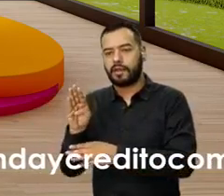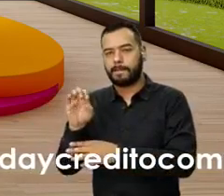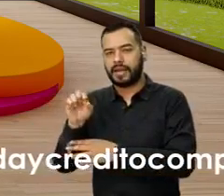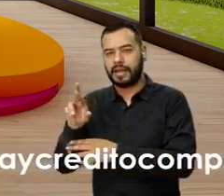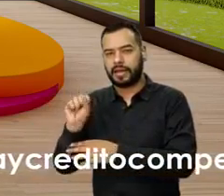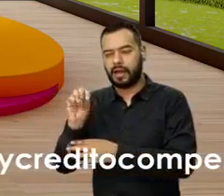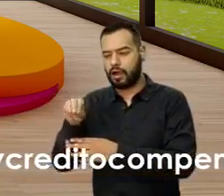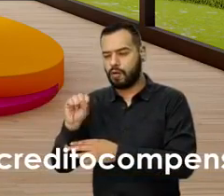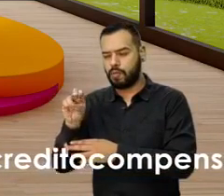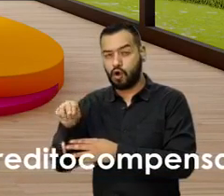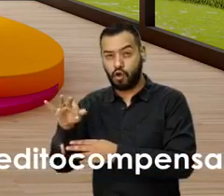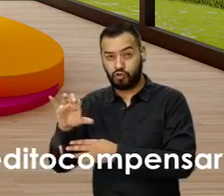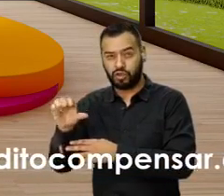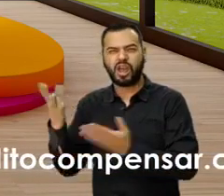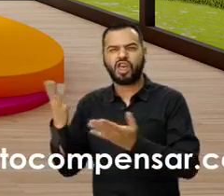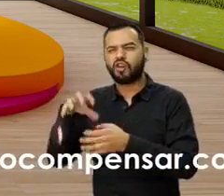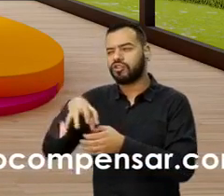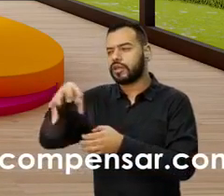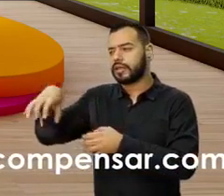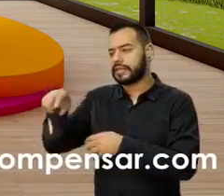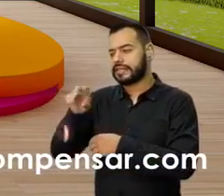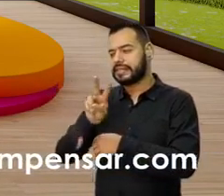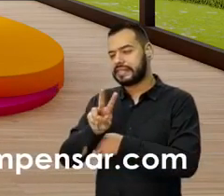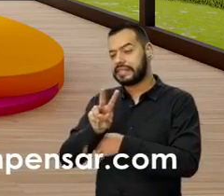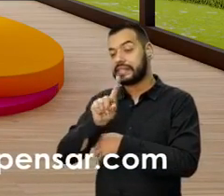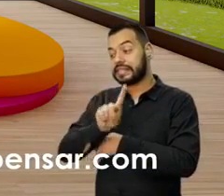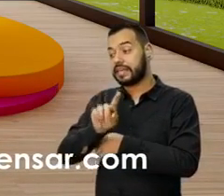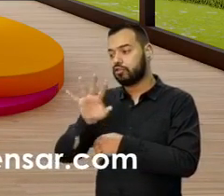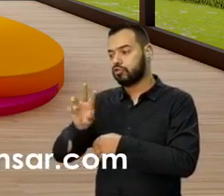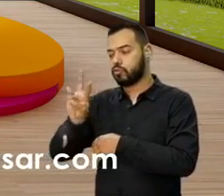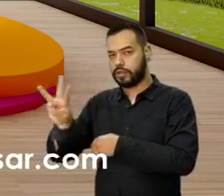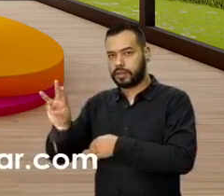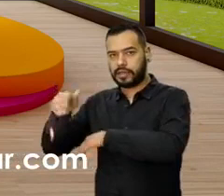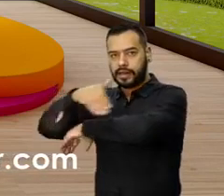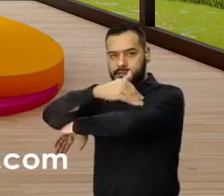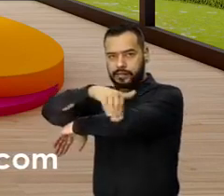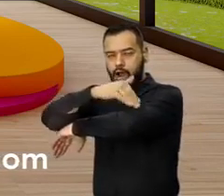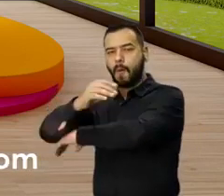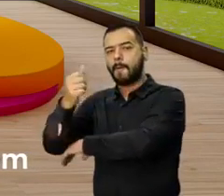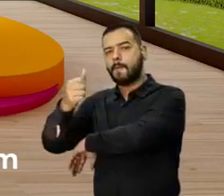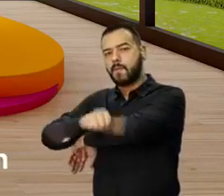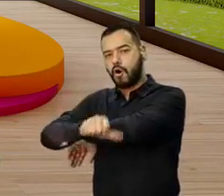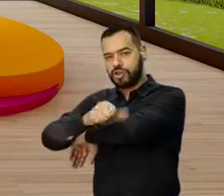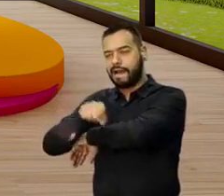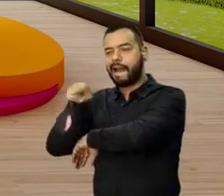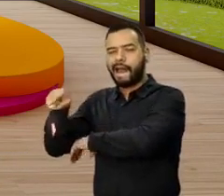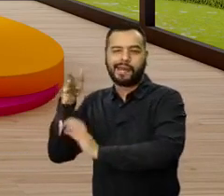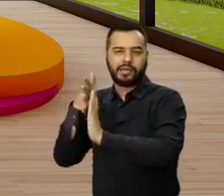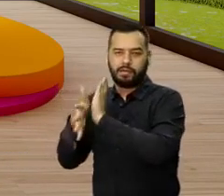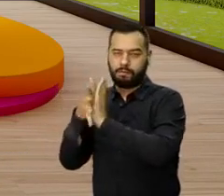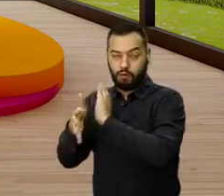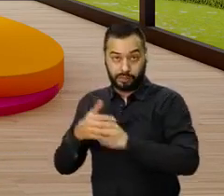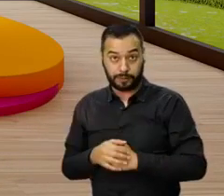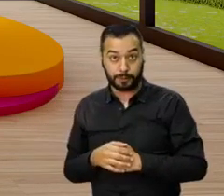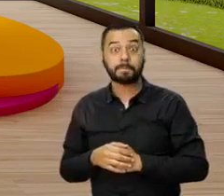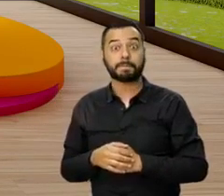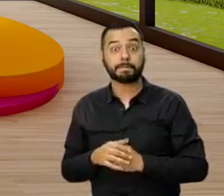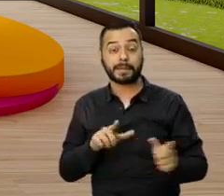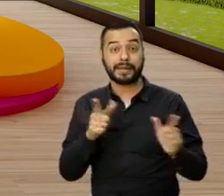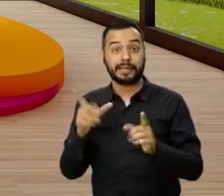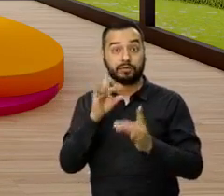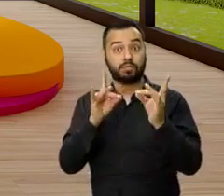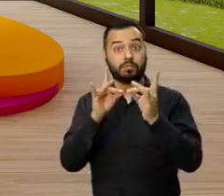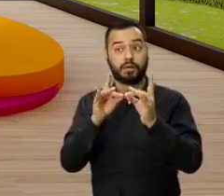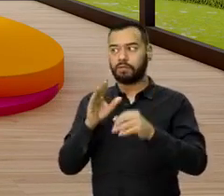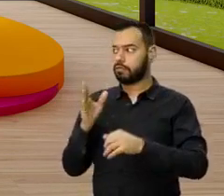damos todo que está ubicada en la 153 con Boyacá. Toda la información. Ah, bueno, listo, perfecto. Bueno, Diana,